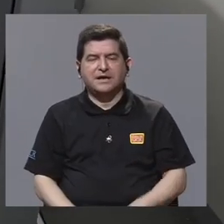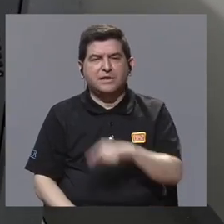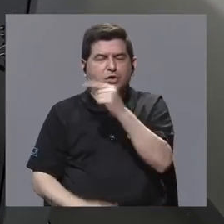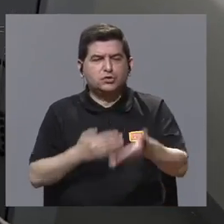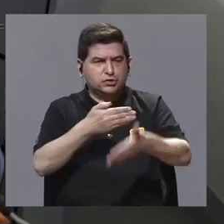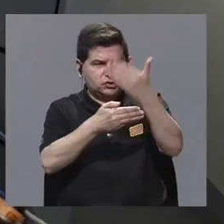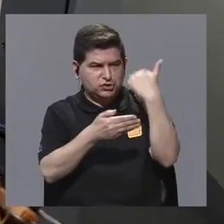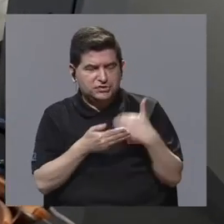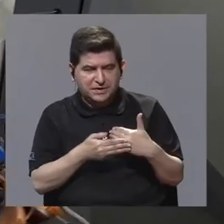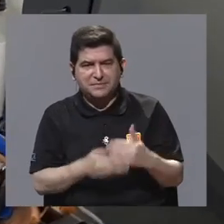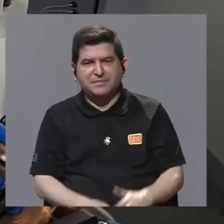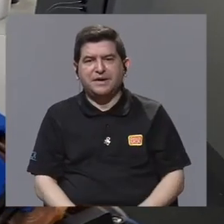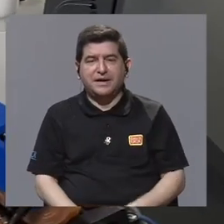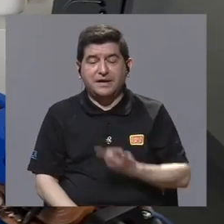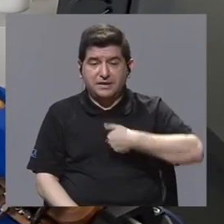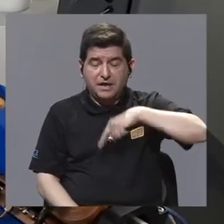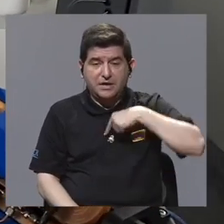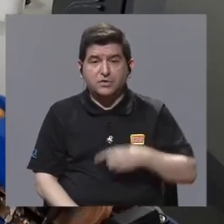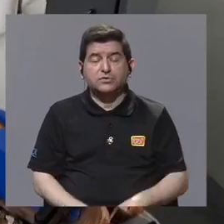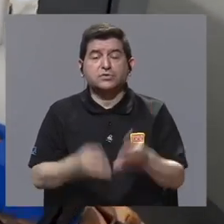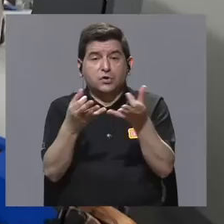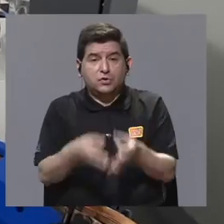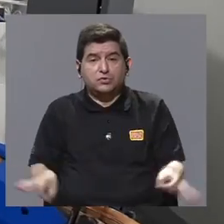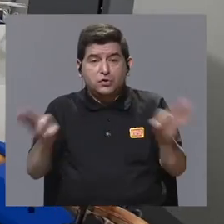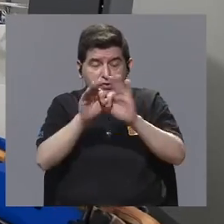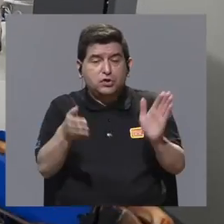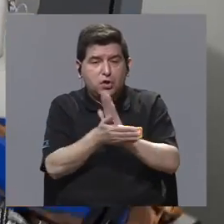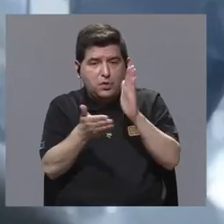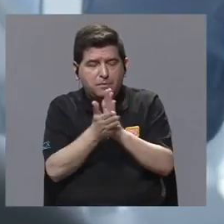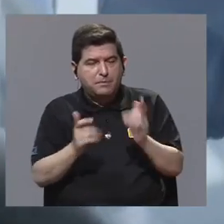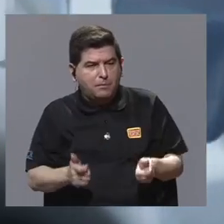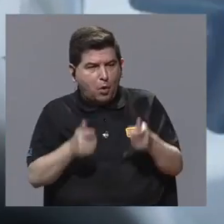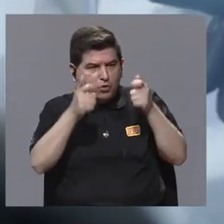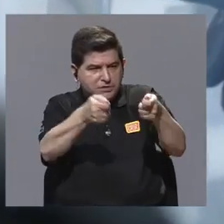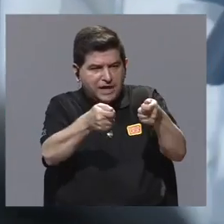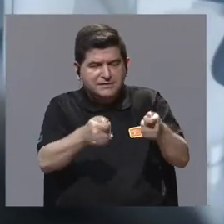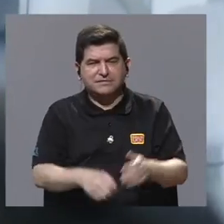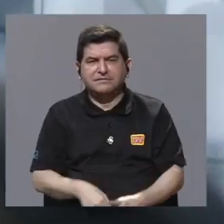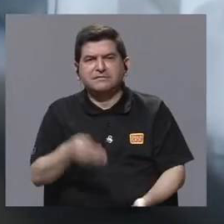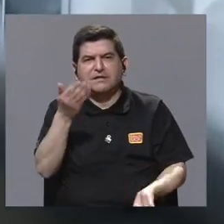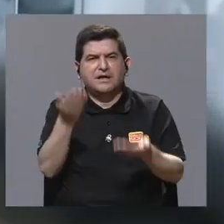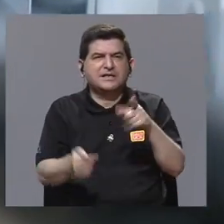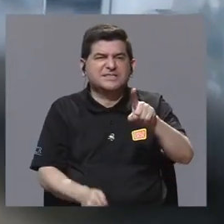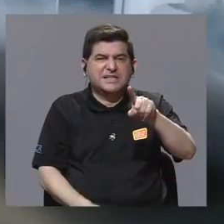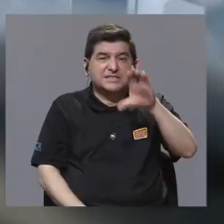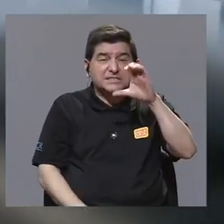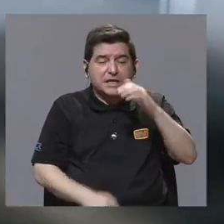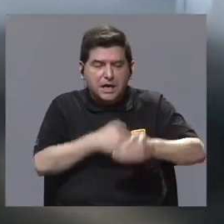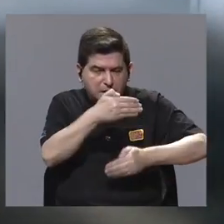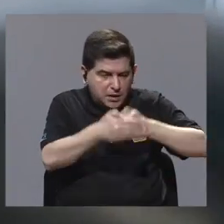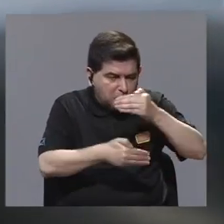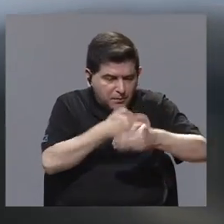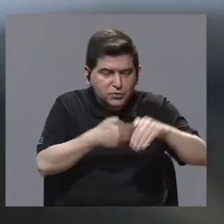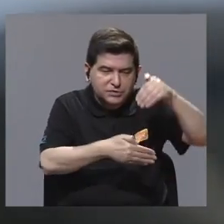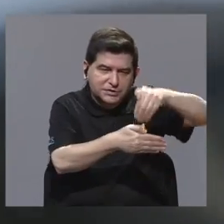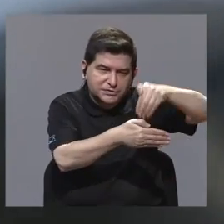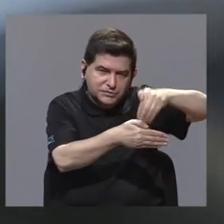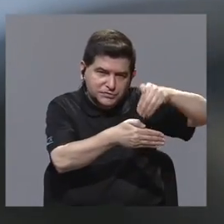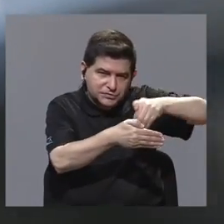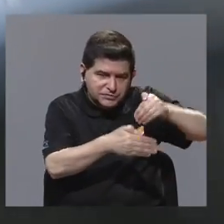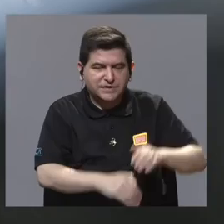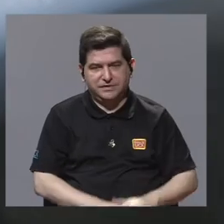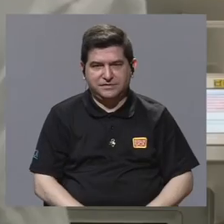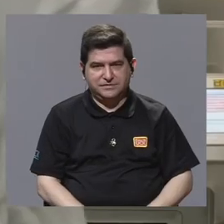entregamos una importante cantidad de documentos, aproximadamente unos 100 procedimientos, registros